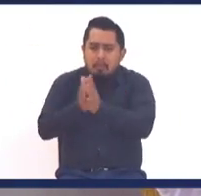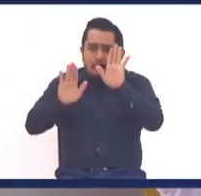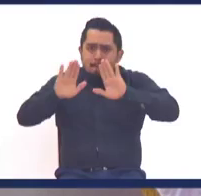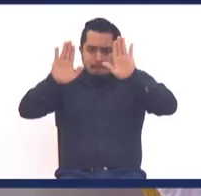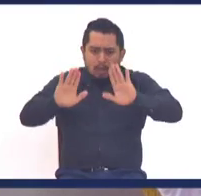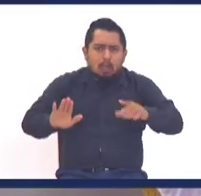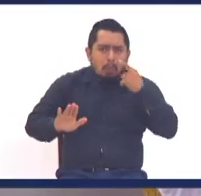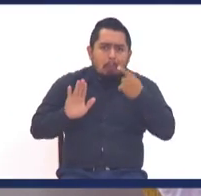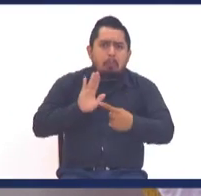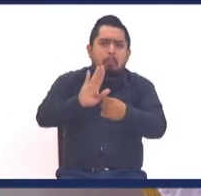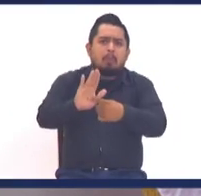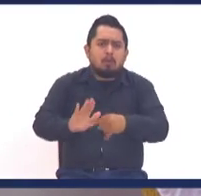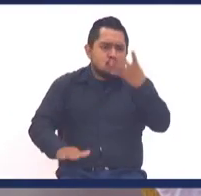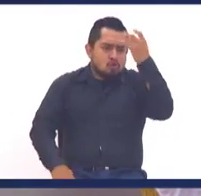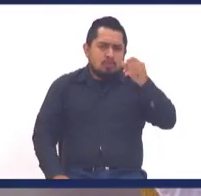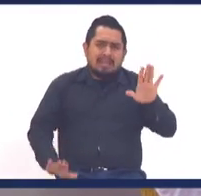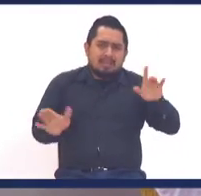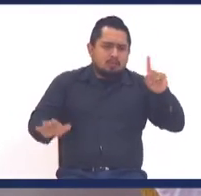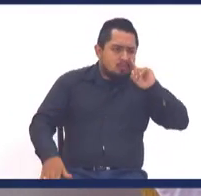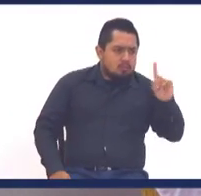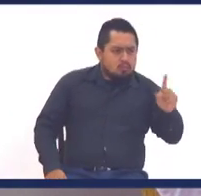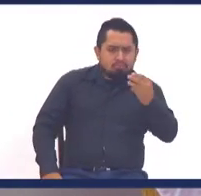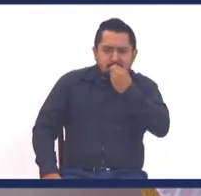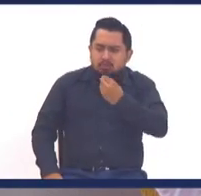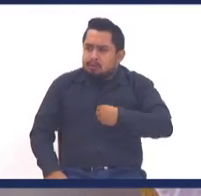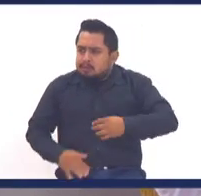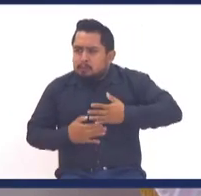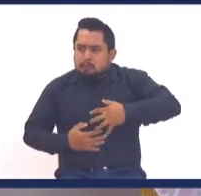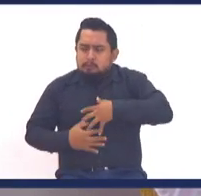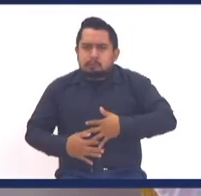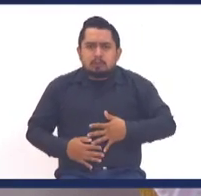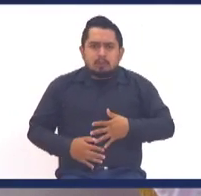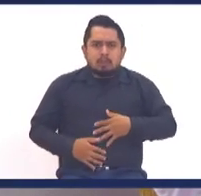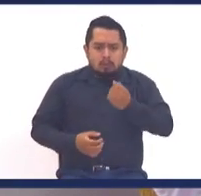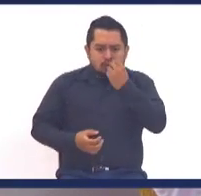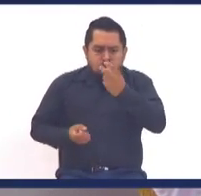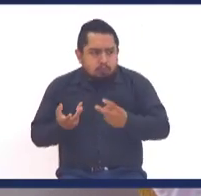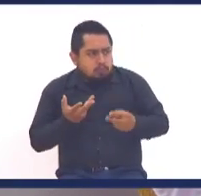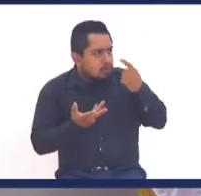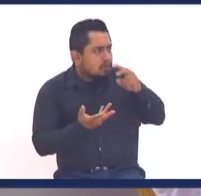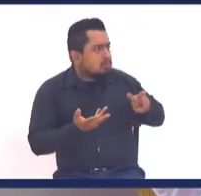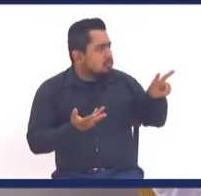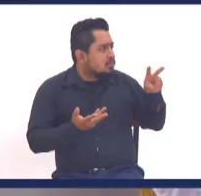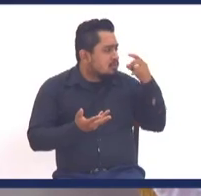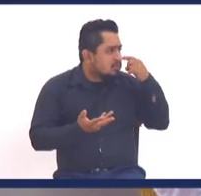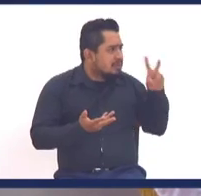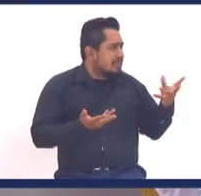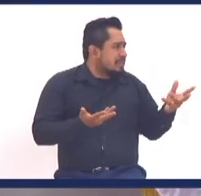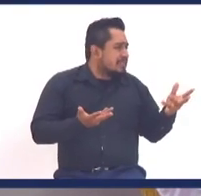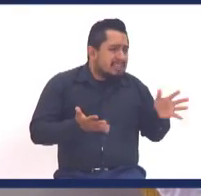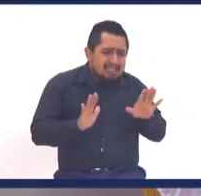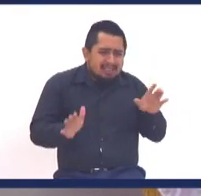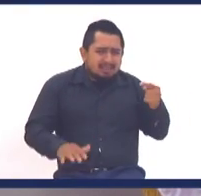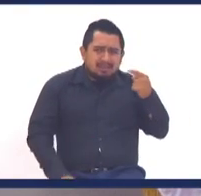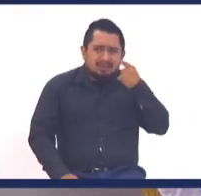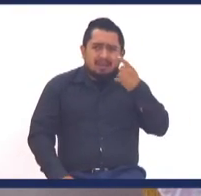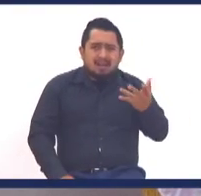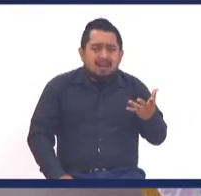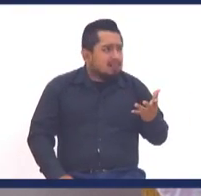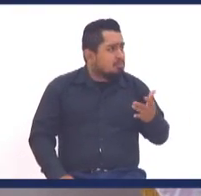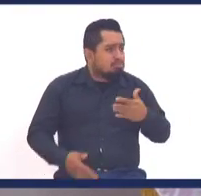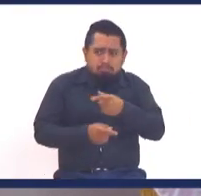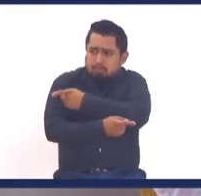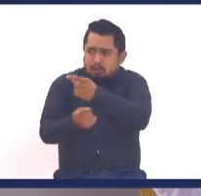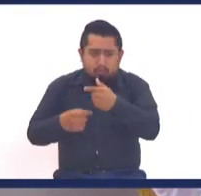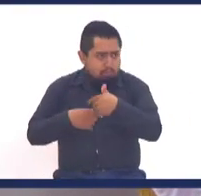milagros. Un día le estaba predicando, tuvieron hambre. Los discípulos le dijeron, sin compasión, como todo religioso. Ah, ya vinieron, vean cómo se